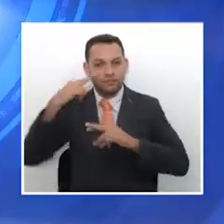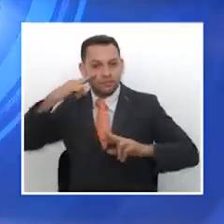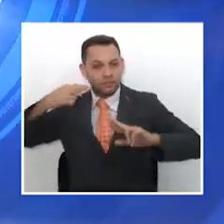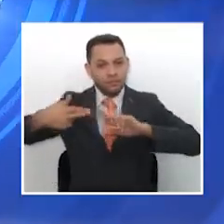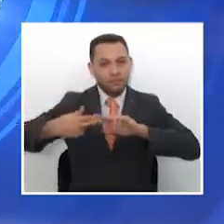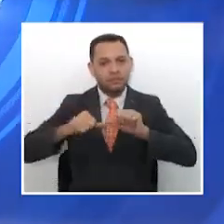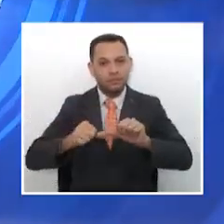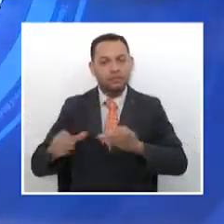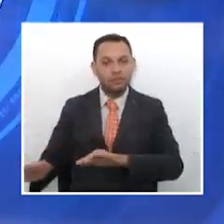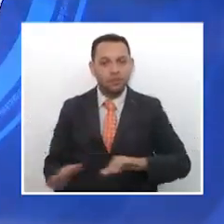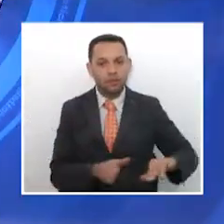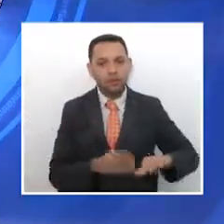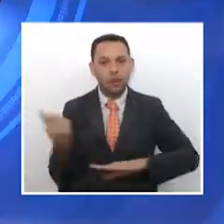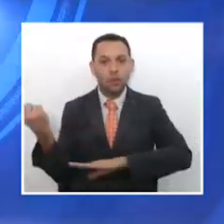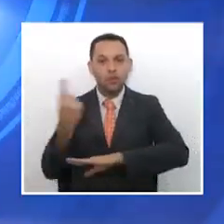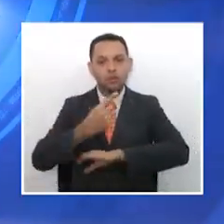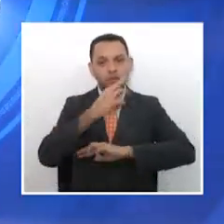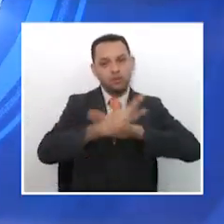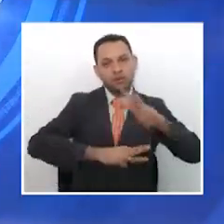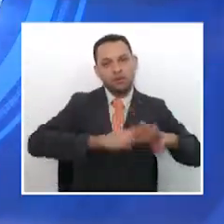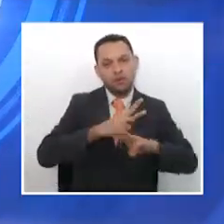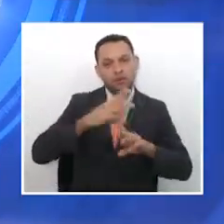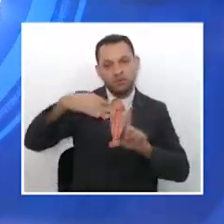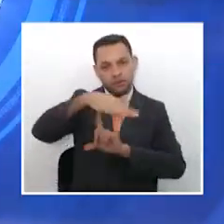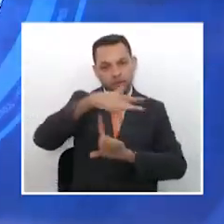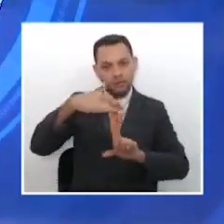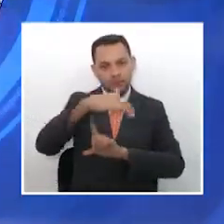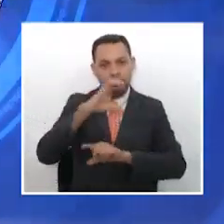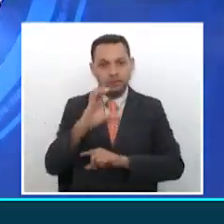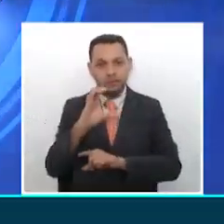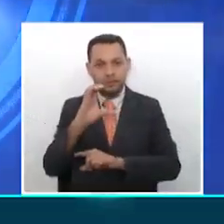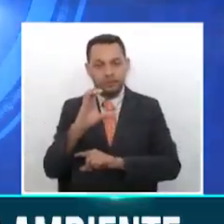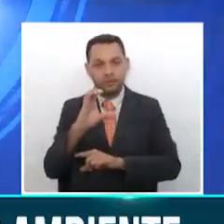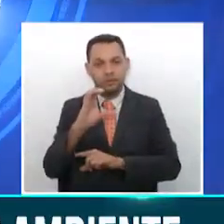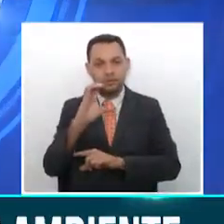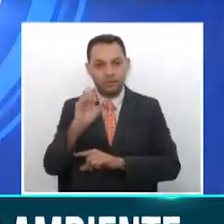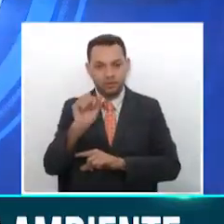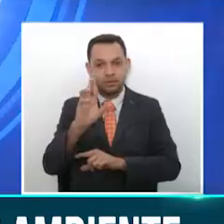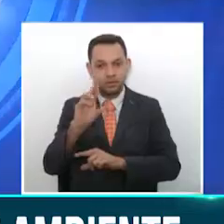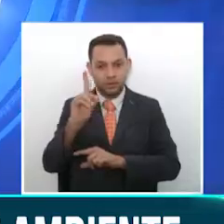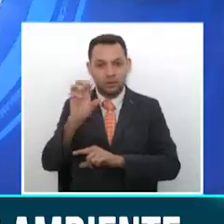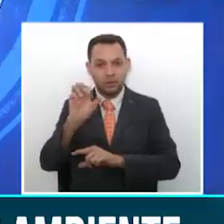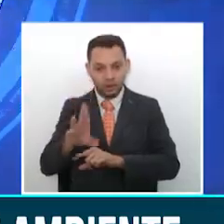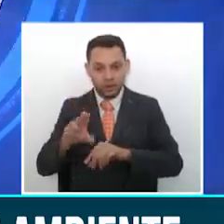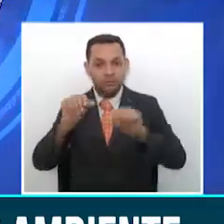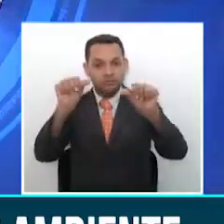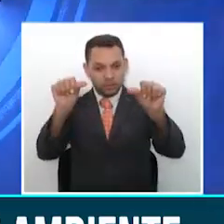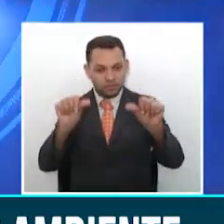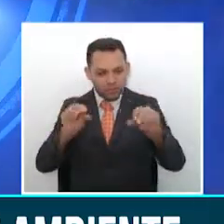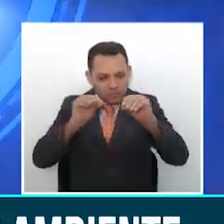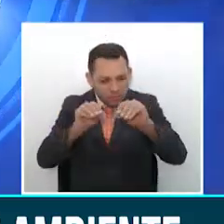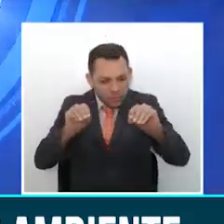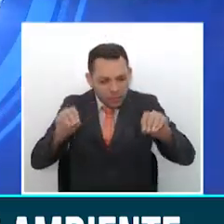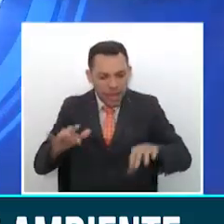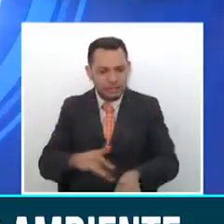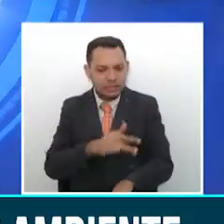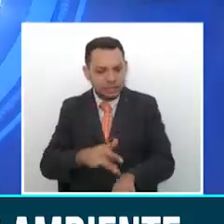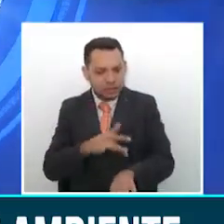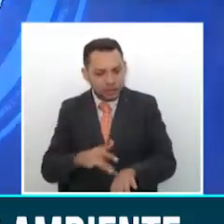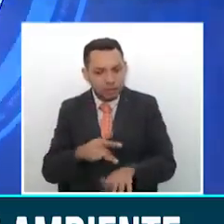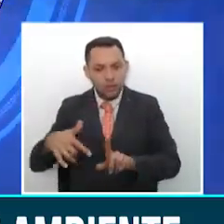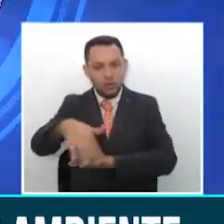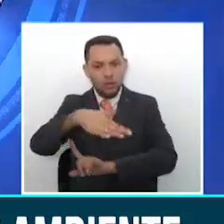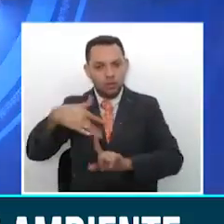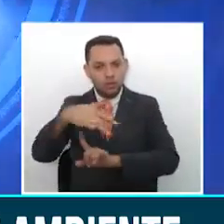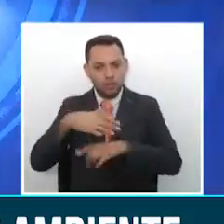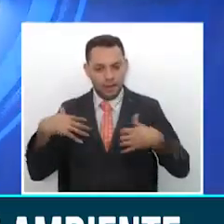En el Día Mundial del Medio Ambiente, la Autoridad Ambiental de Risaralda continúa generando conciencia en la población, con el objetivo de asegurar la preservación y conservación de la